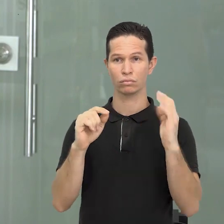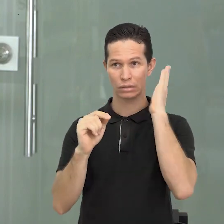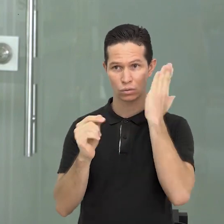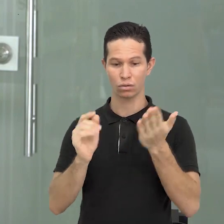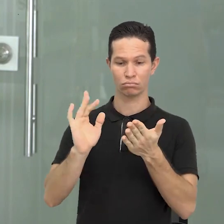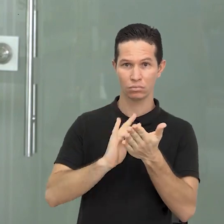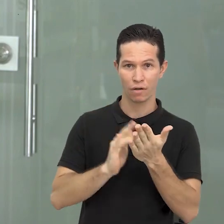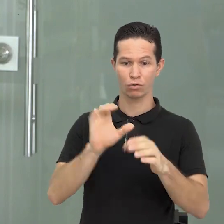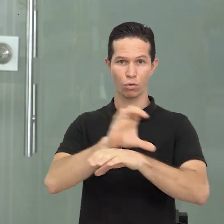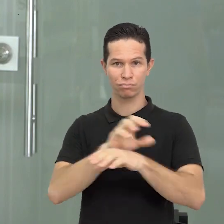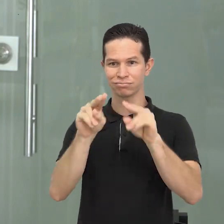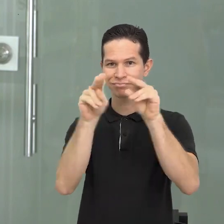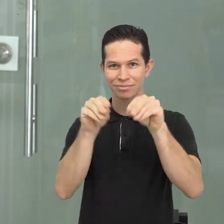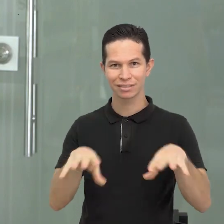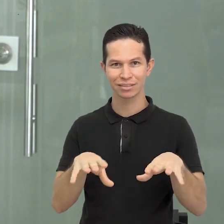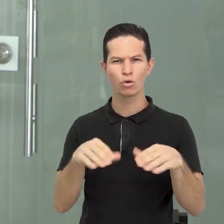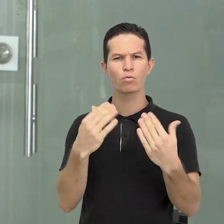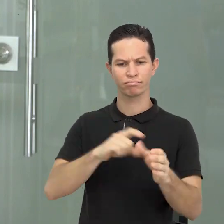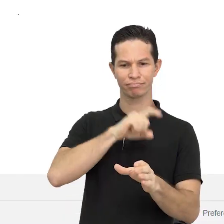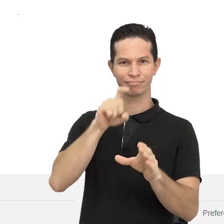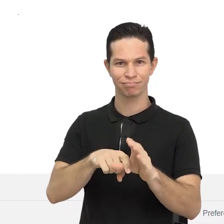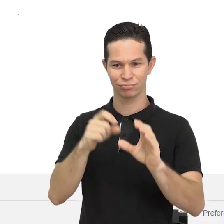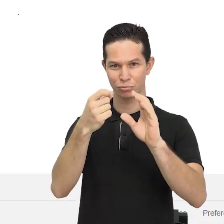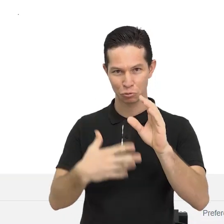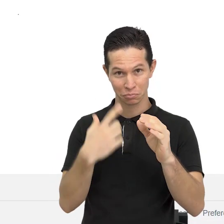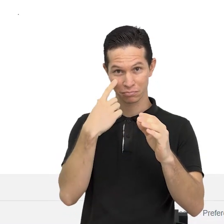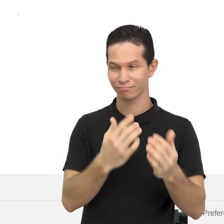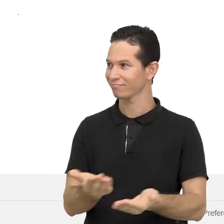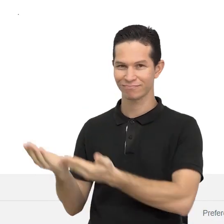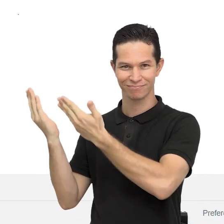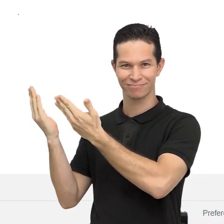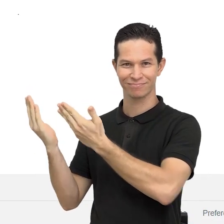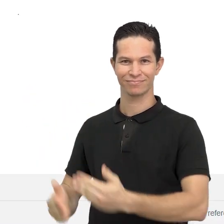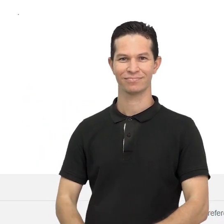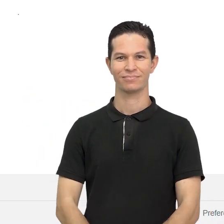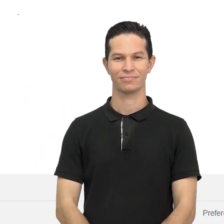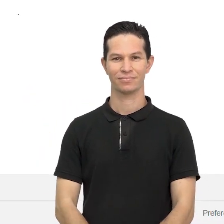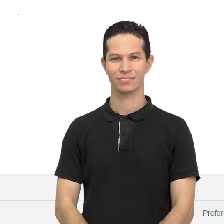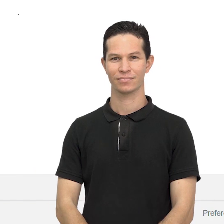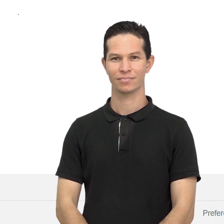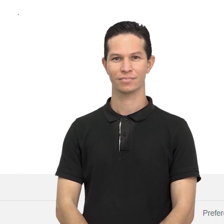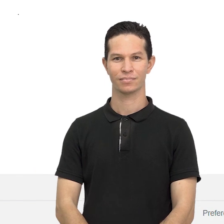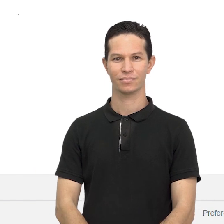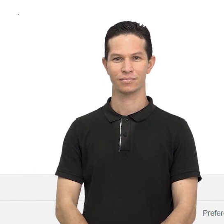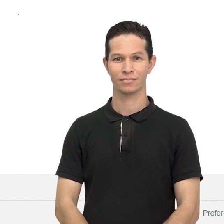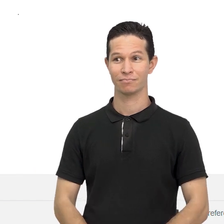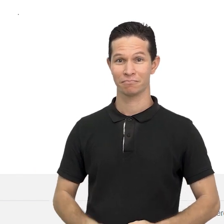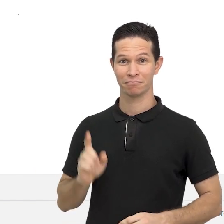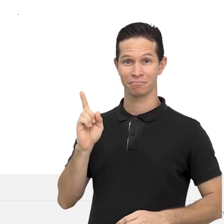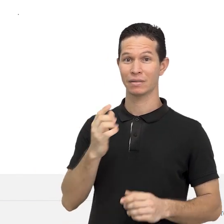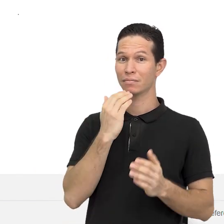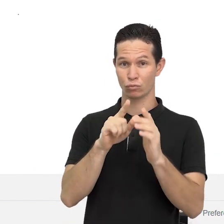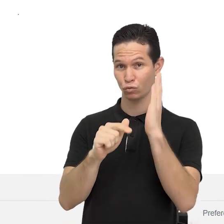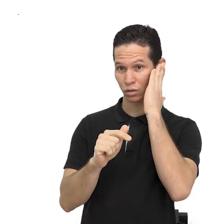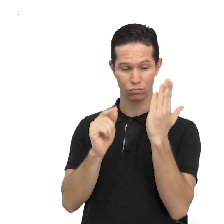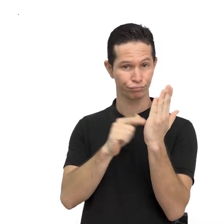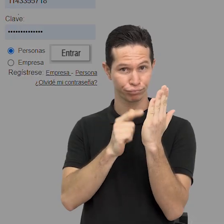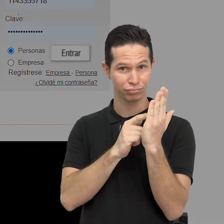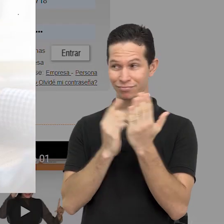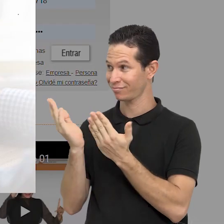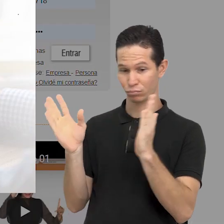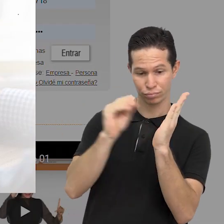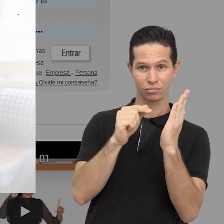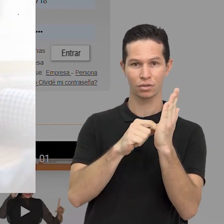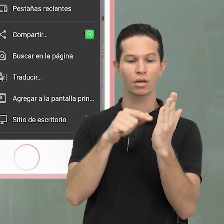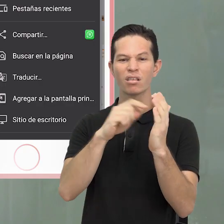con un dispositivo electrónico con conexión a Internet. Ingresa desde tu navegador agenciapublicadeempleo.sena.edu.co. Si lo haces desde tu